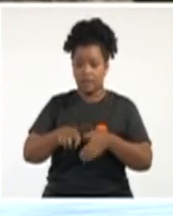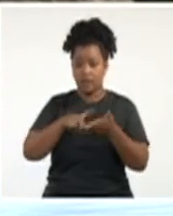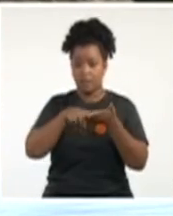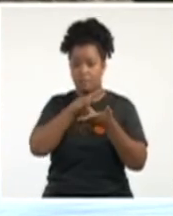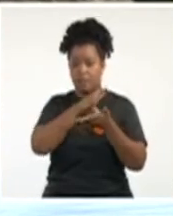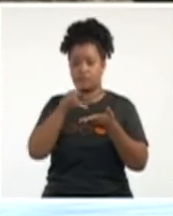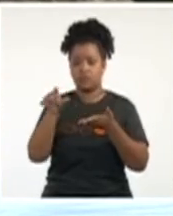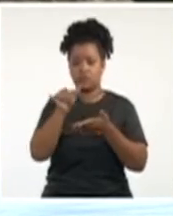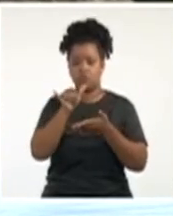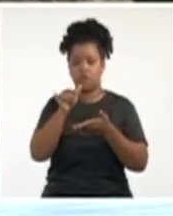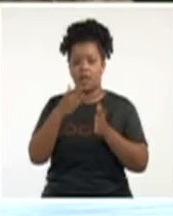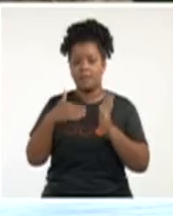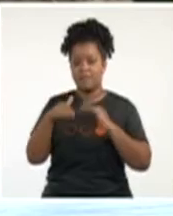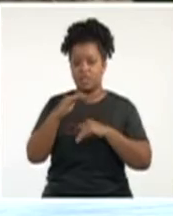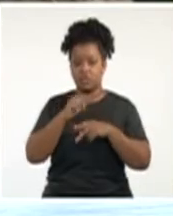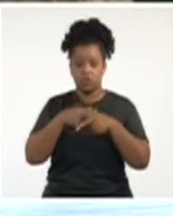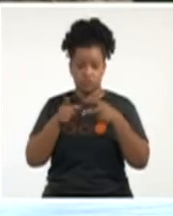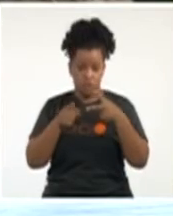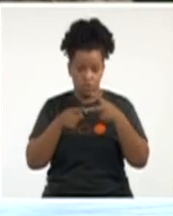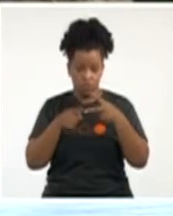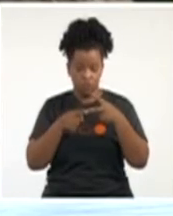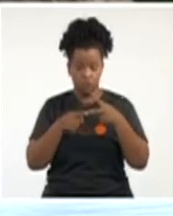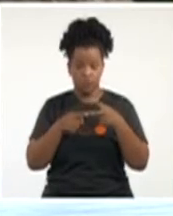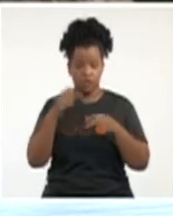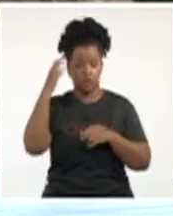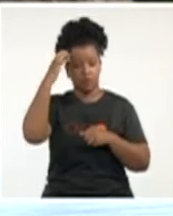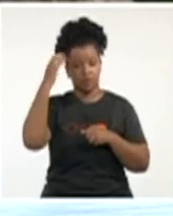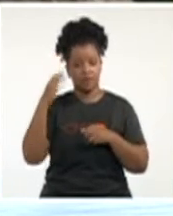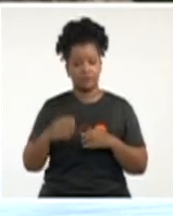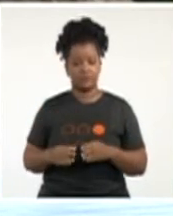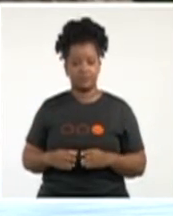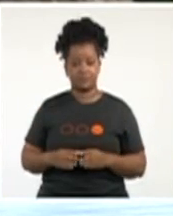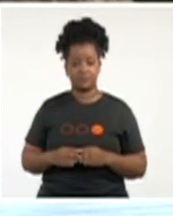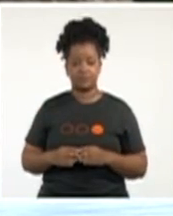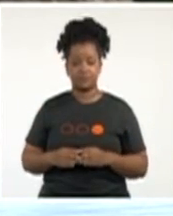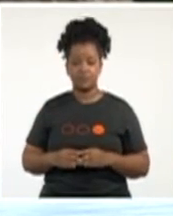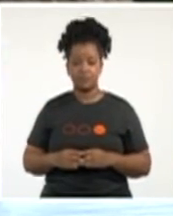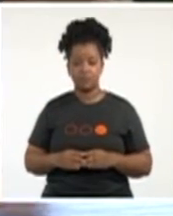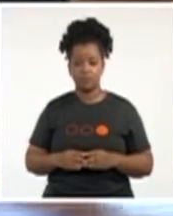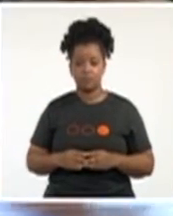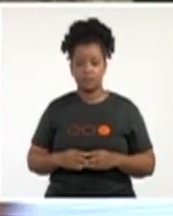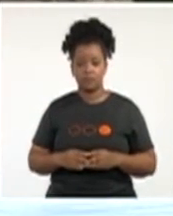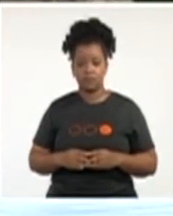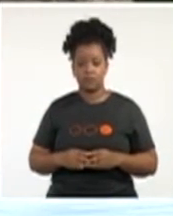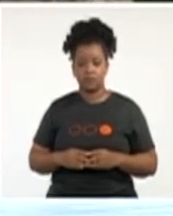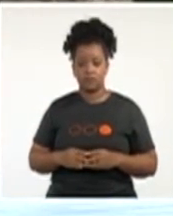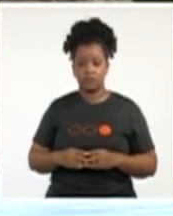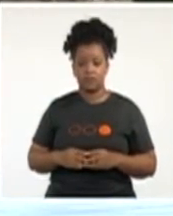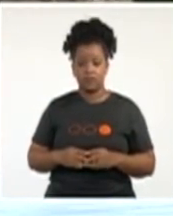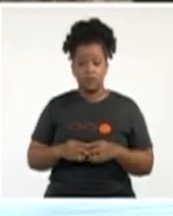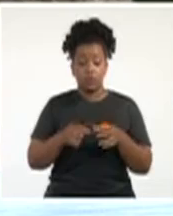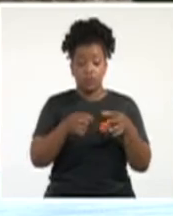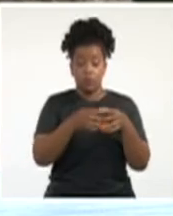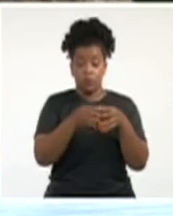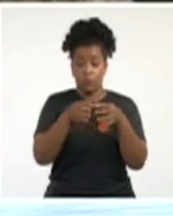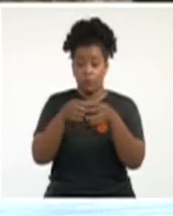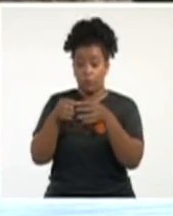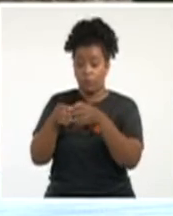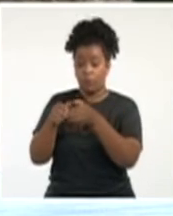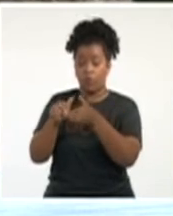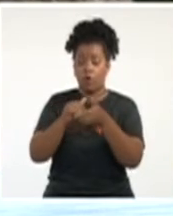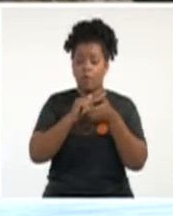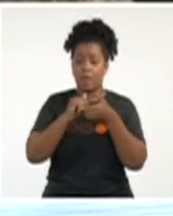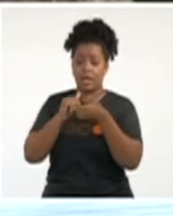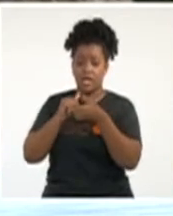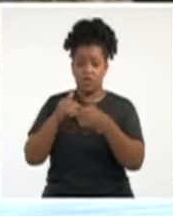ministro del gobierno. Y estas comisiones, que las integran varios compañeros de diferentes ministerios,